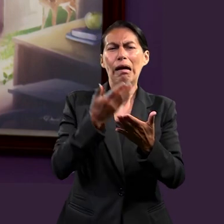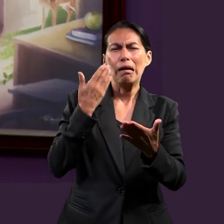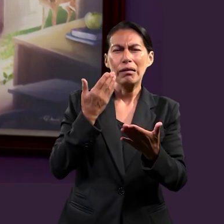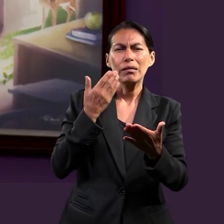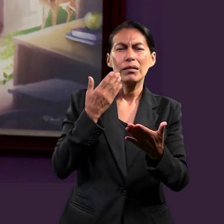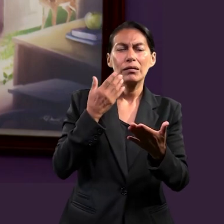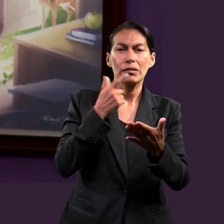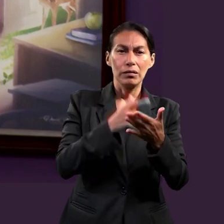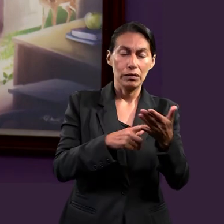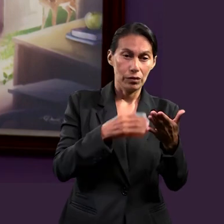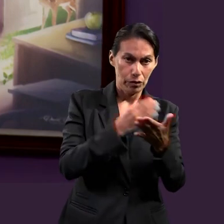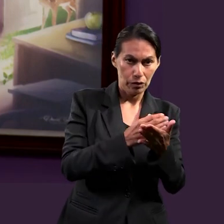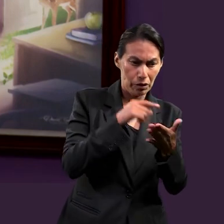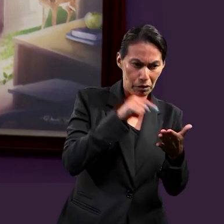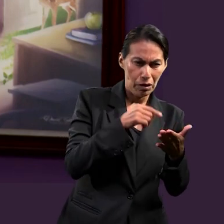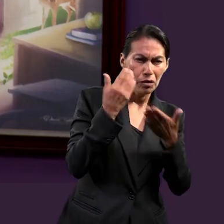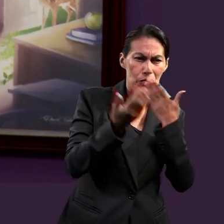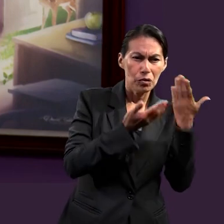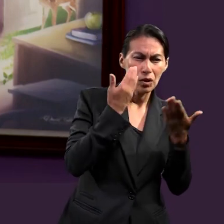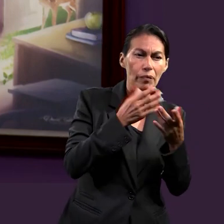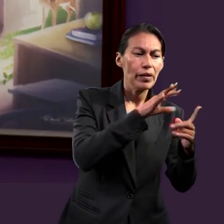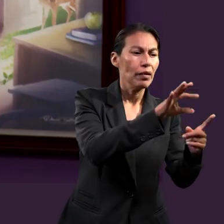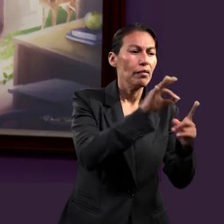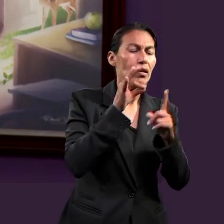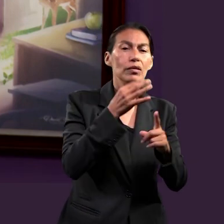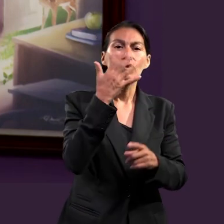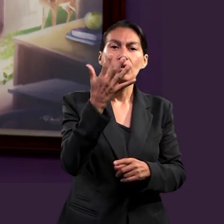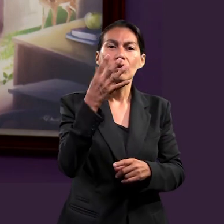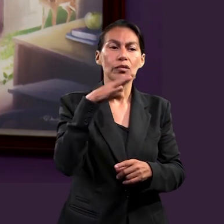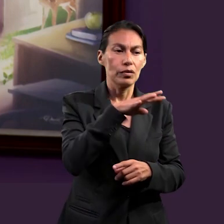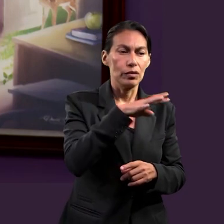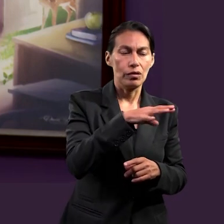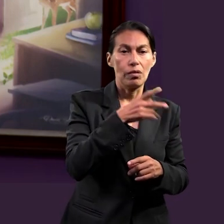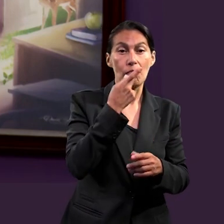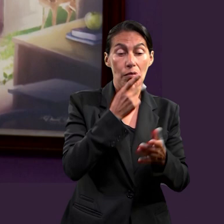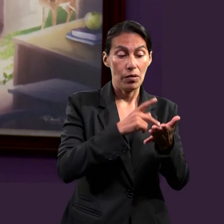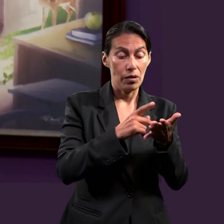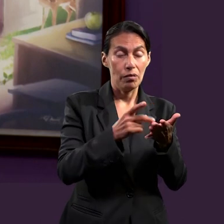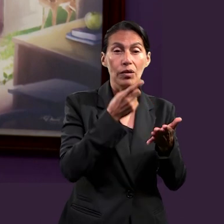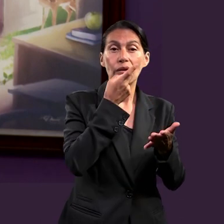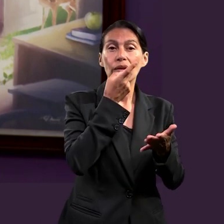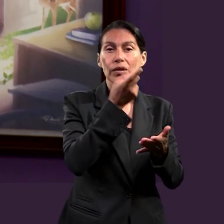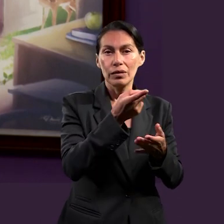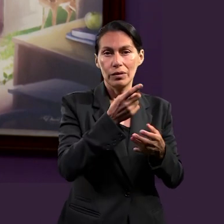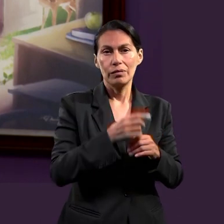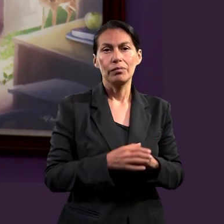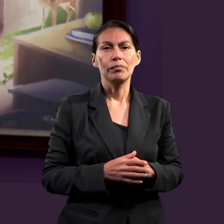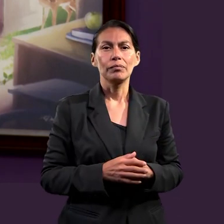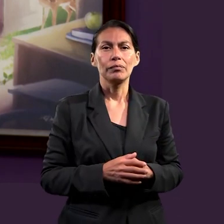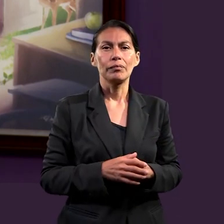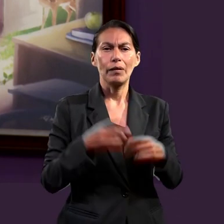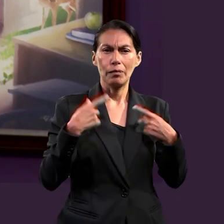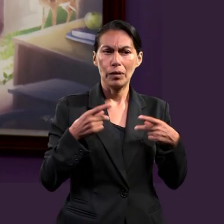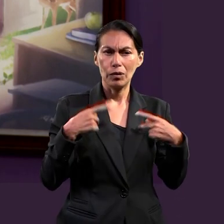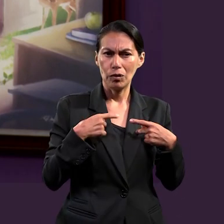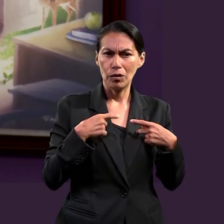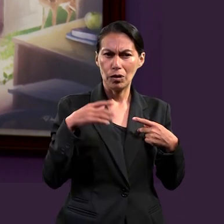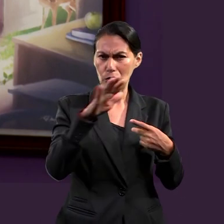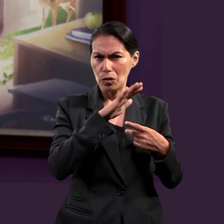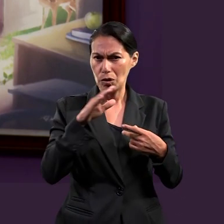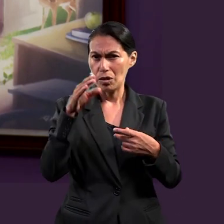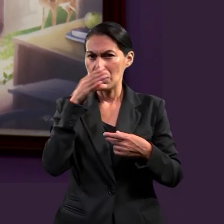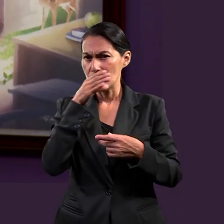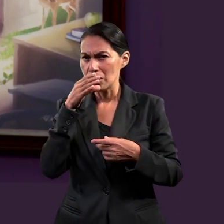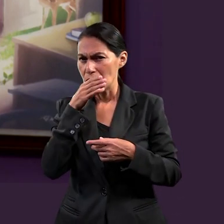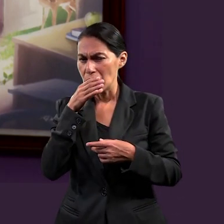estudiando en esta escuela sabática. En Efesios 5, 19, Pablo menciona acerca de los creyentes,